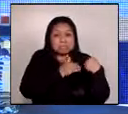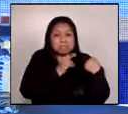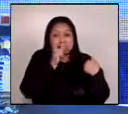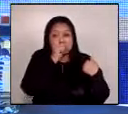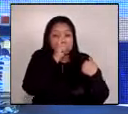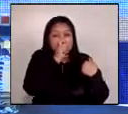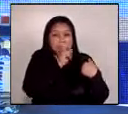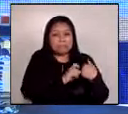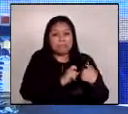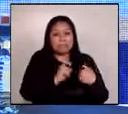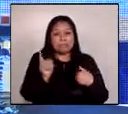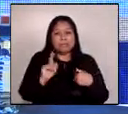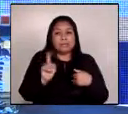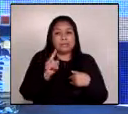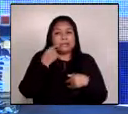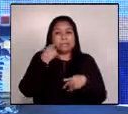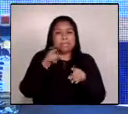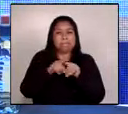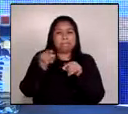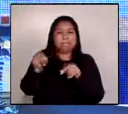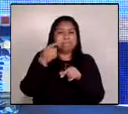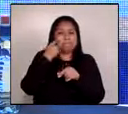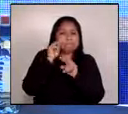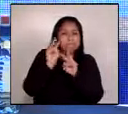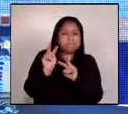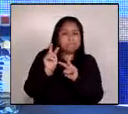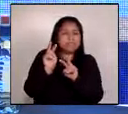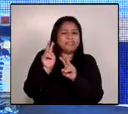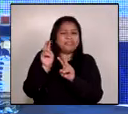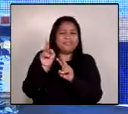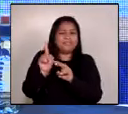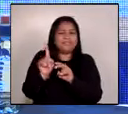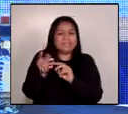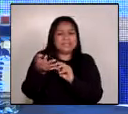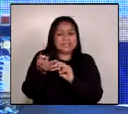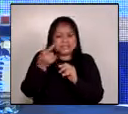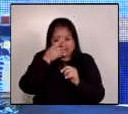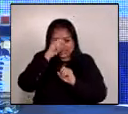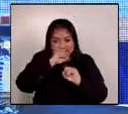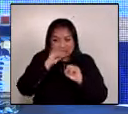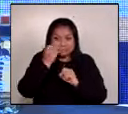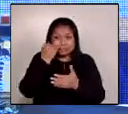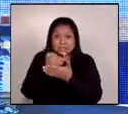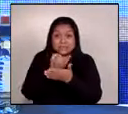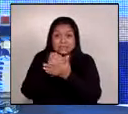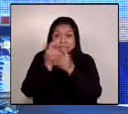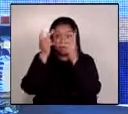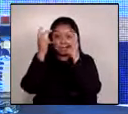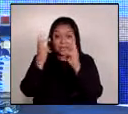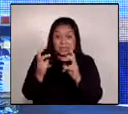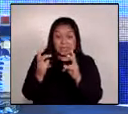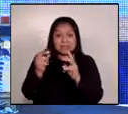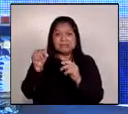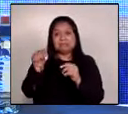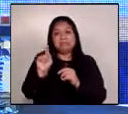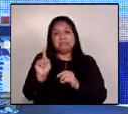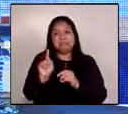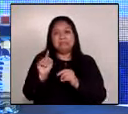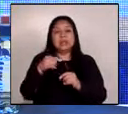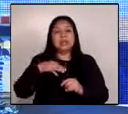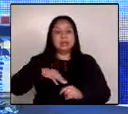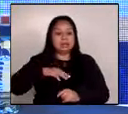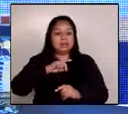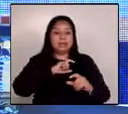en donde ha habido un déficit importante en materia de investigación de estos hechos que hoy por ejemplo la ministra de